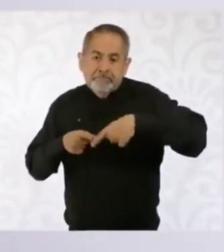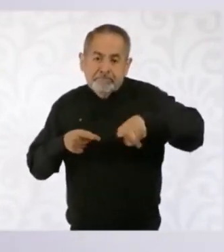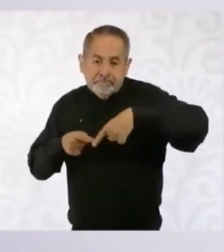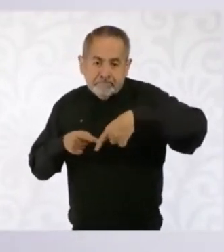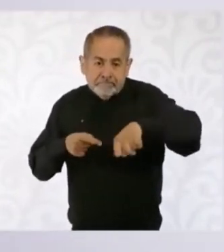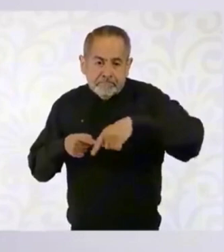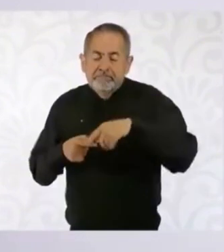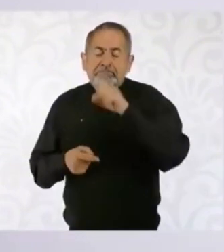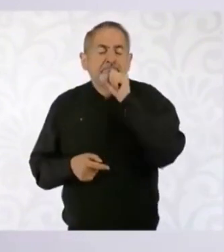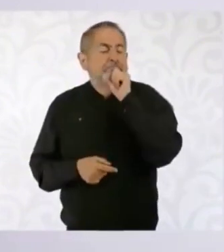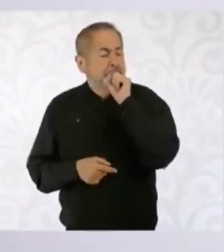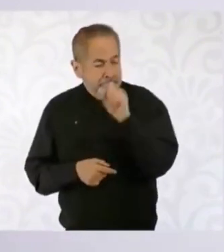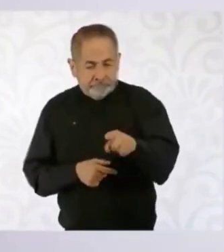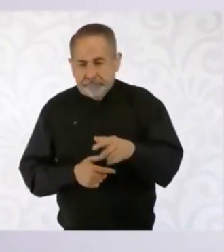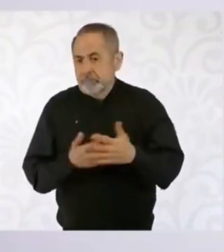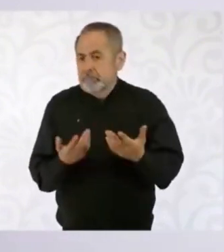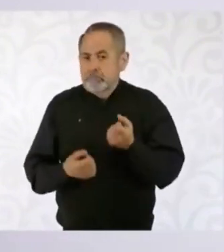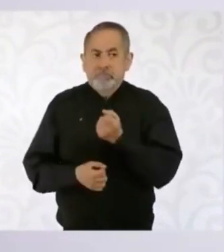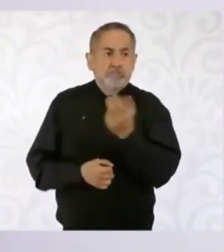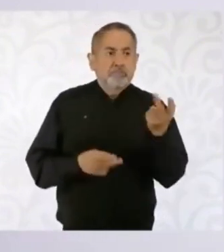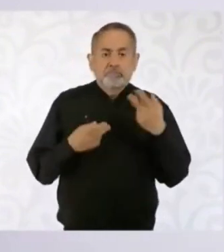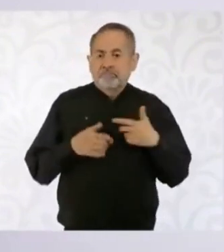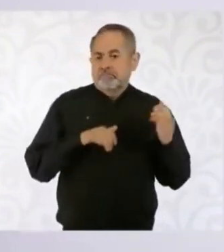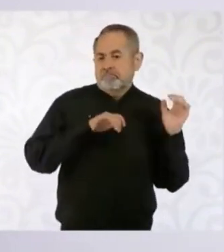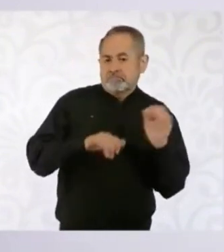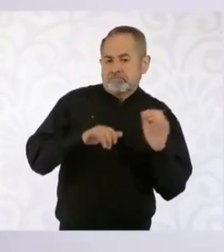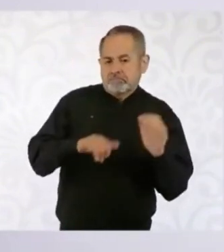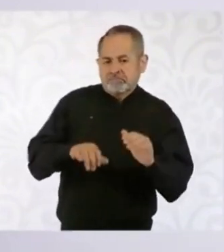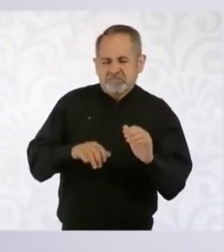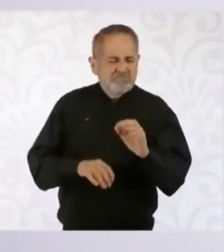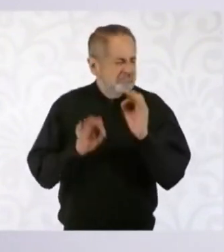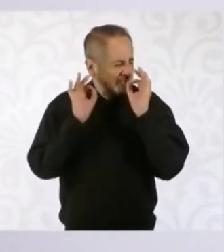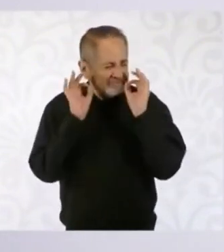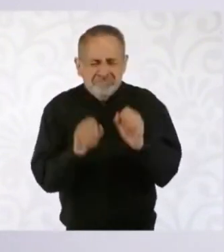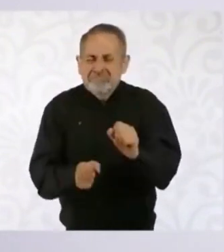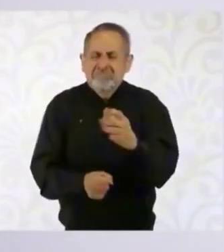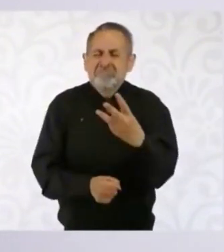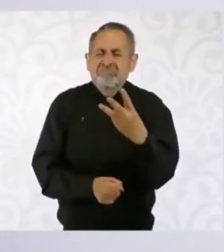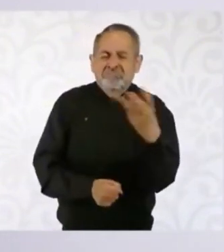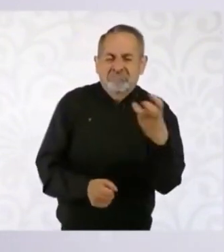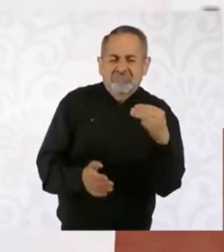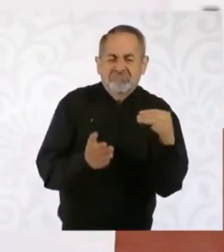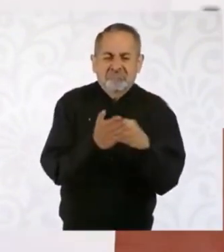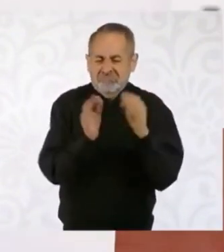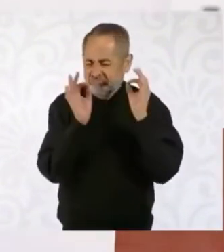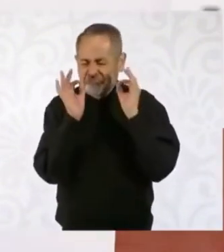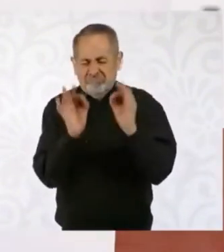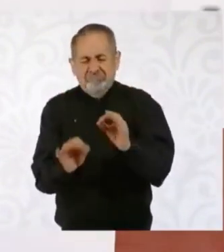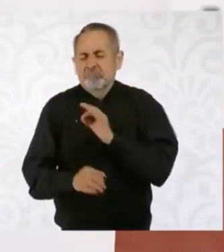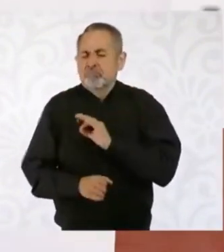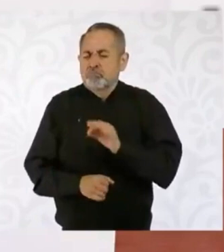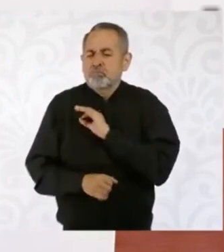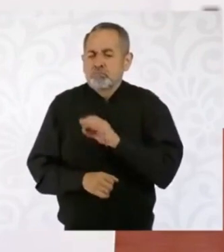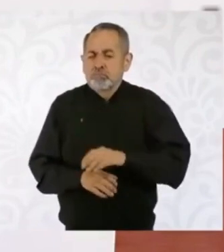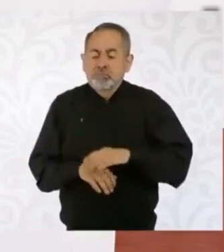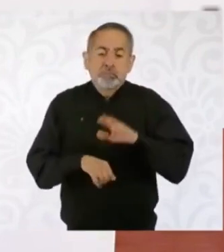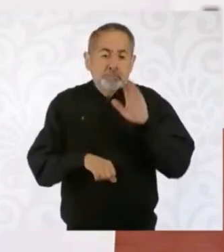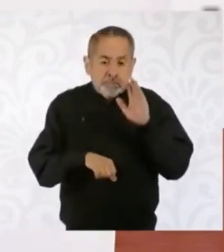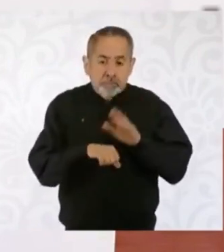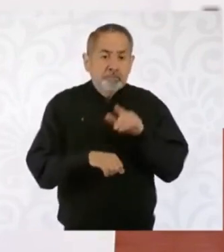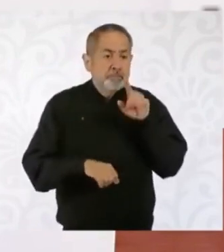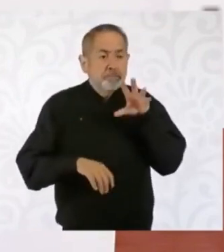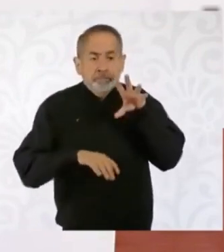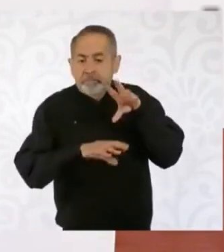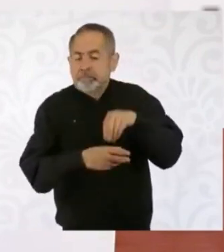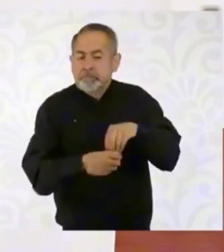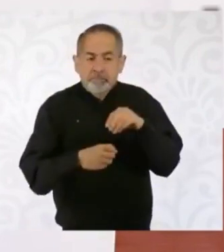generación de empleo, pues por lo menos de unos 300 mil empleos, además de toda la vivienda social,